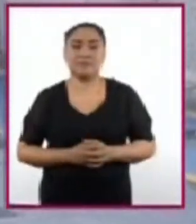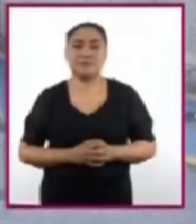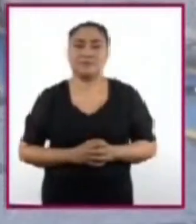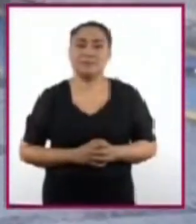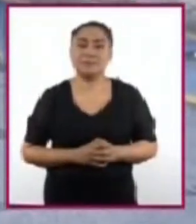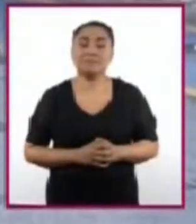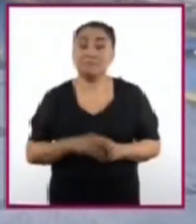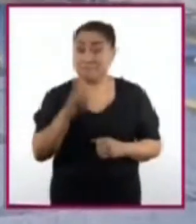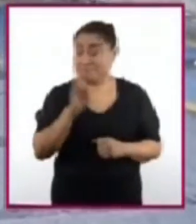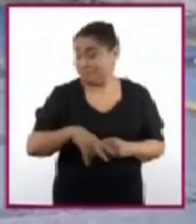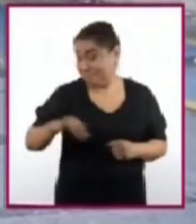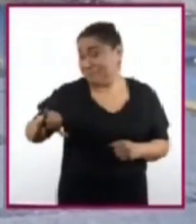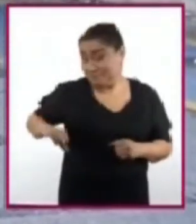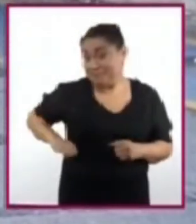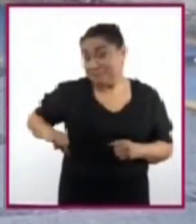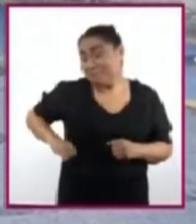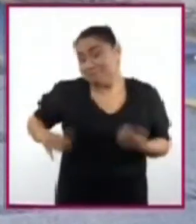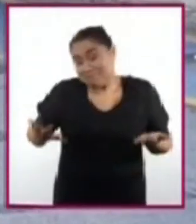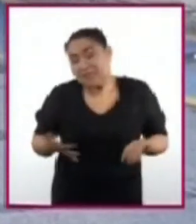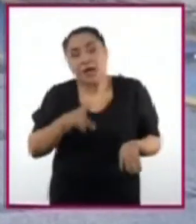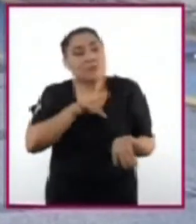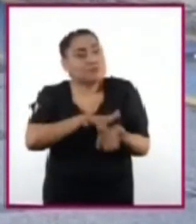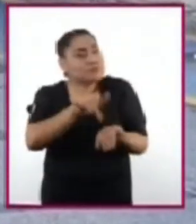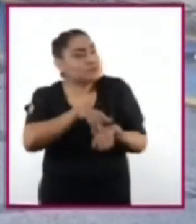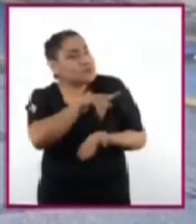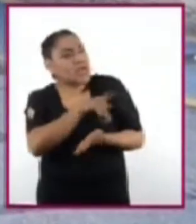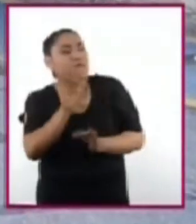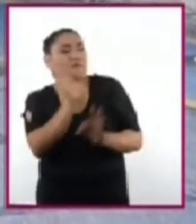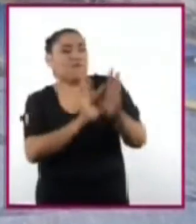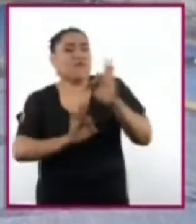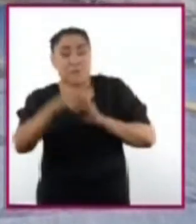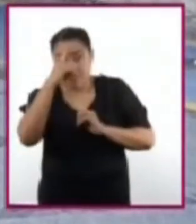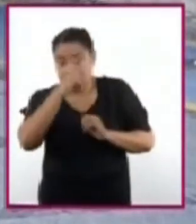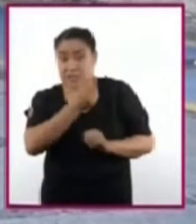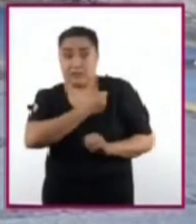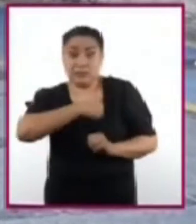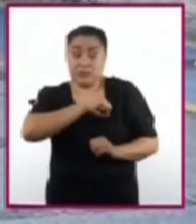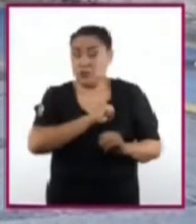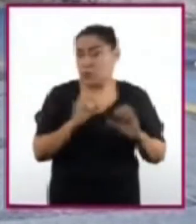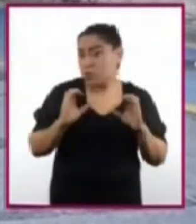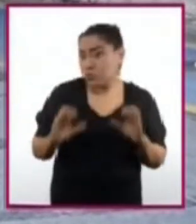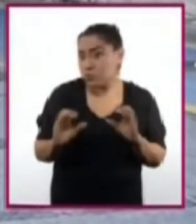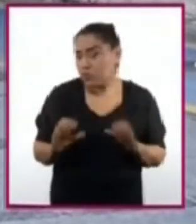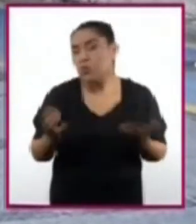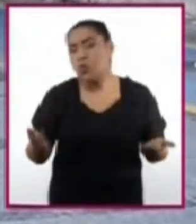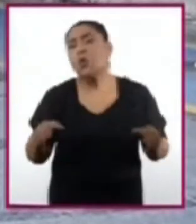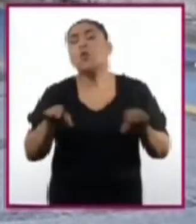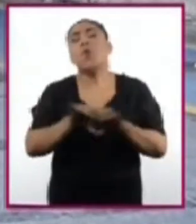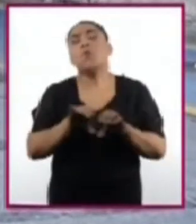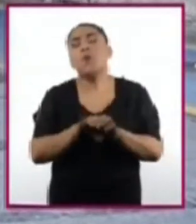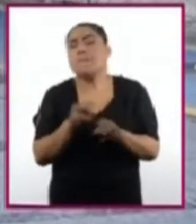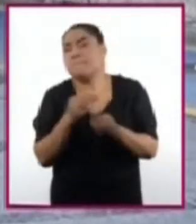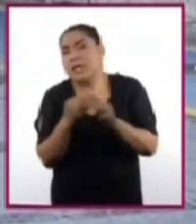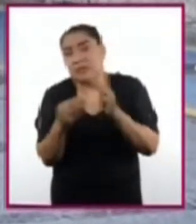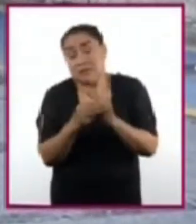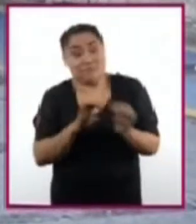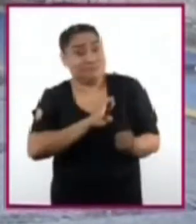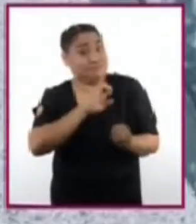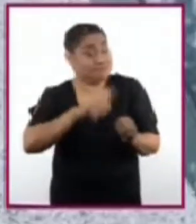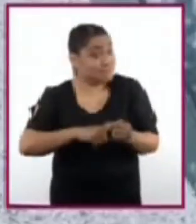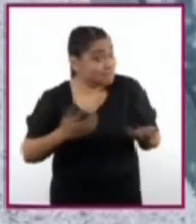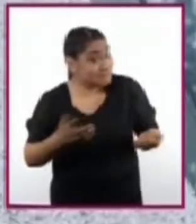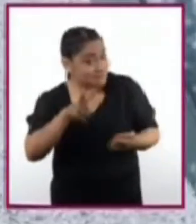¡Qué interesante es el apoyo que da la física al cuidado de la salud mediante el desarrollo de instrumental especializado, ¿verdad?